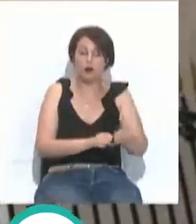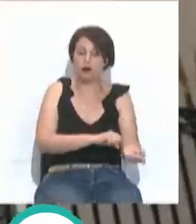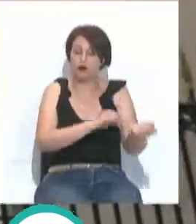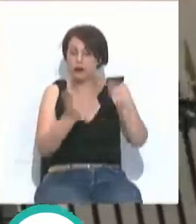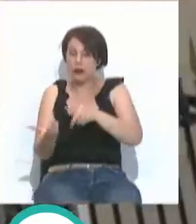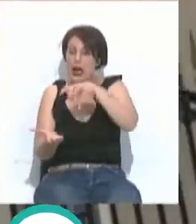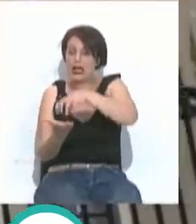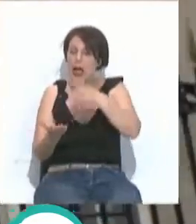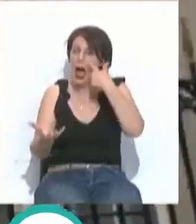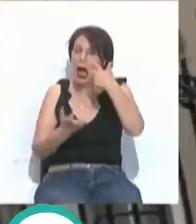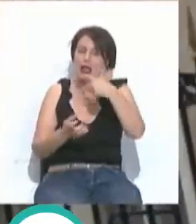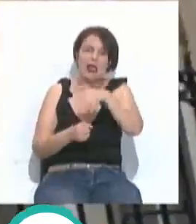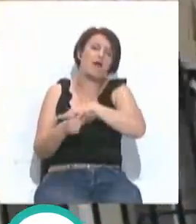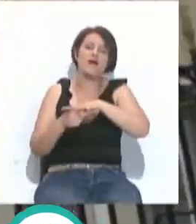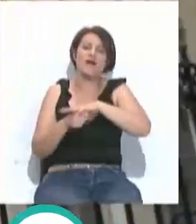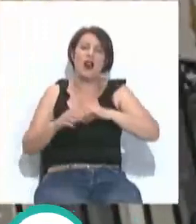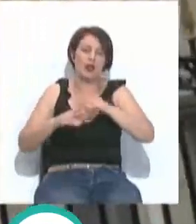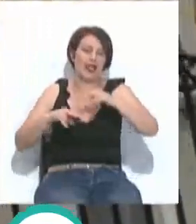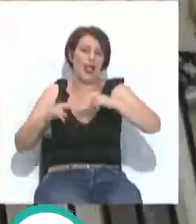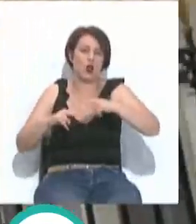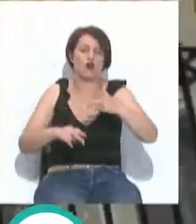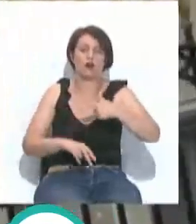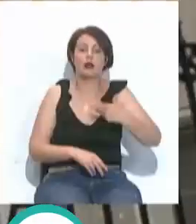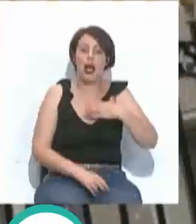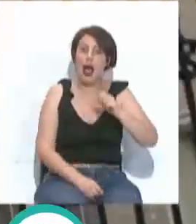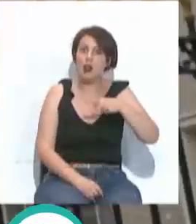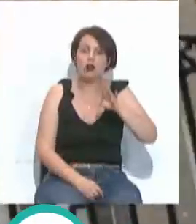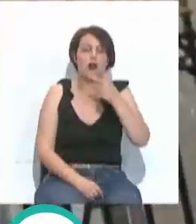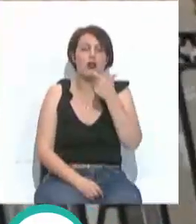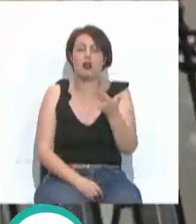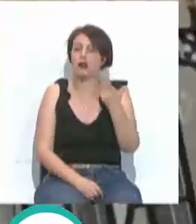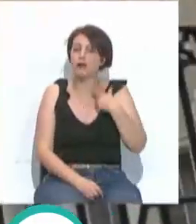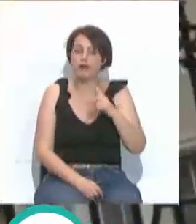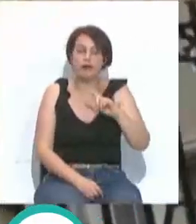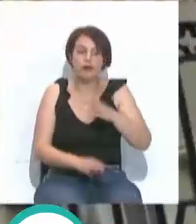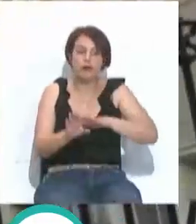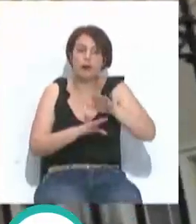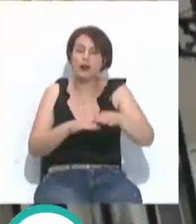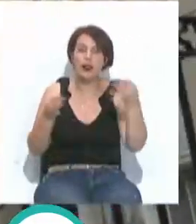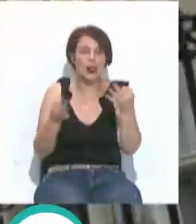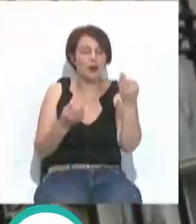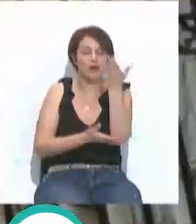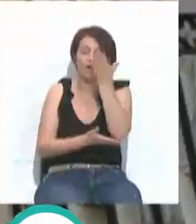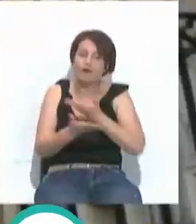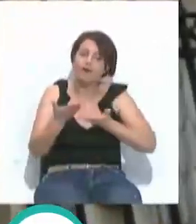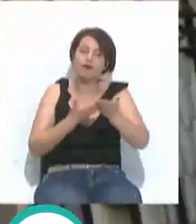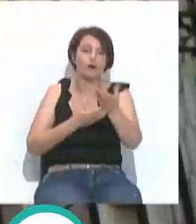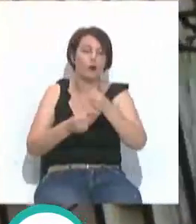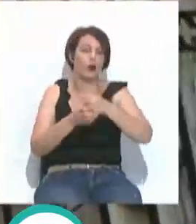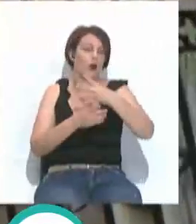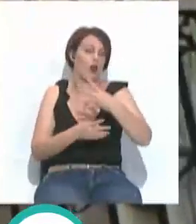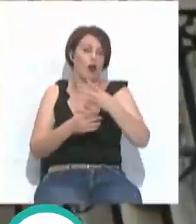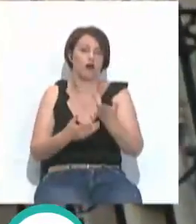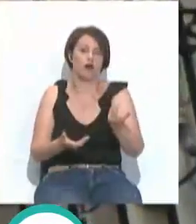la Casa de las Artes en el barrio de Astilleros. Francisco Cano ha manifestado que el primer paso debe ser la devolución del edificio